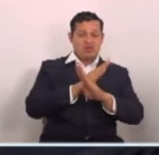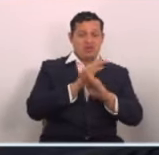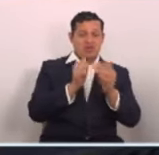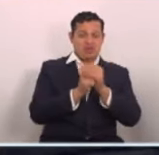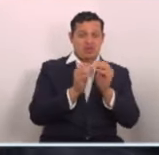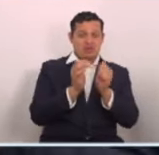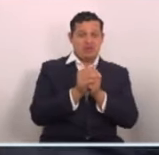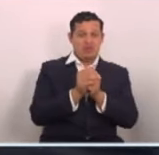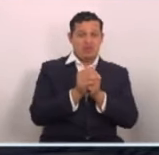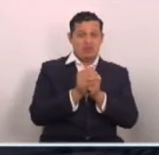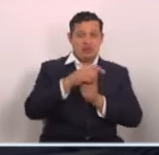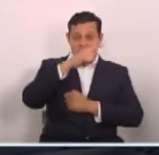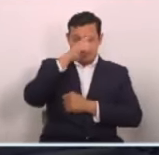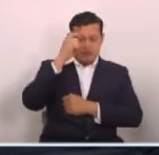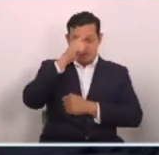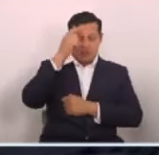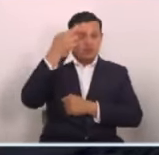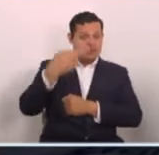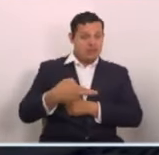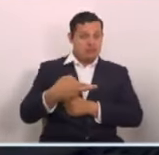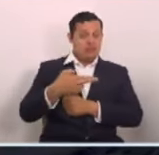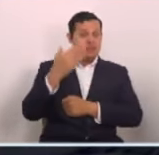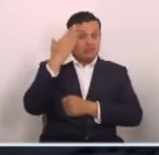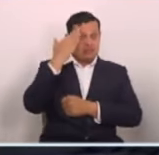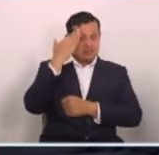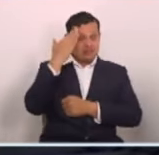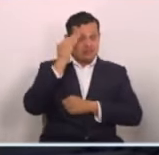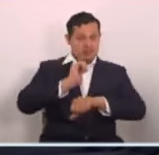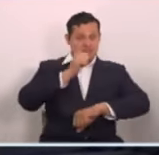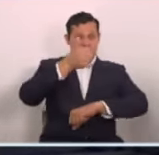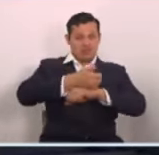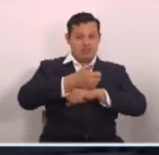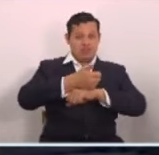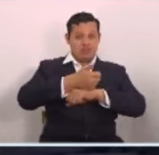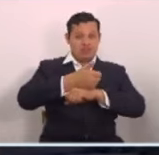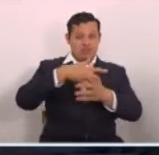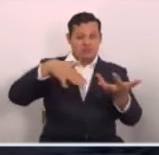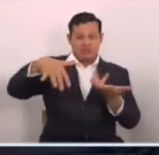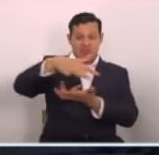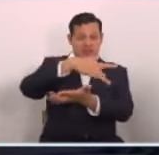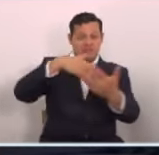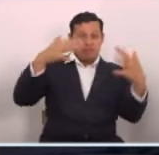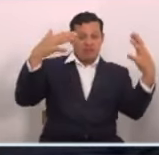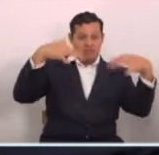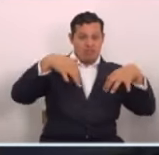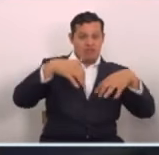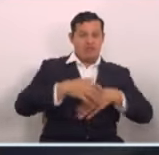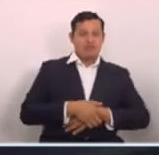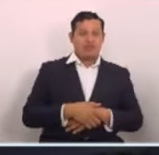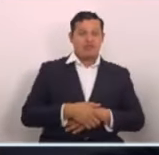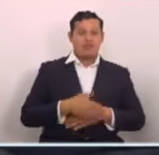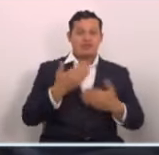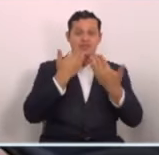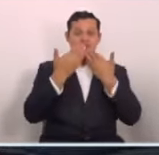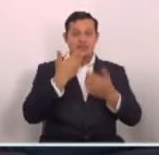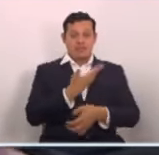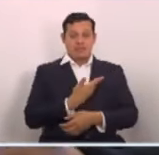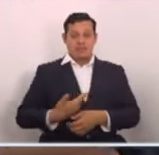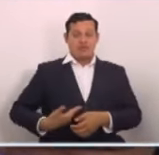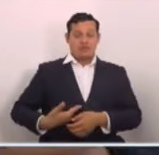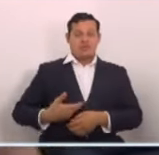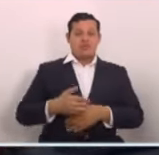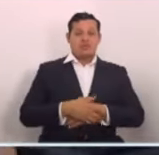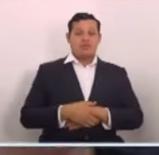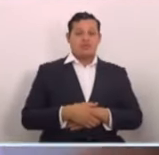situaciones con acciones cuando se sabe que va a haber un desastre natural. Decía el presidente en su tuit,